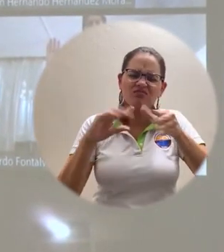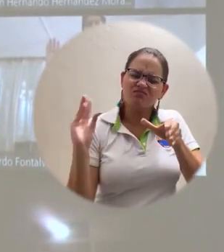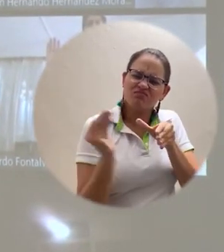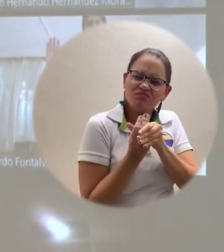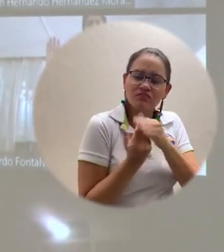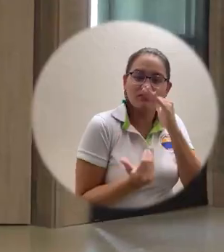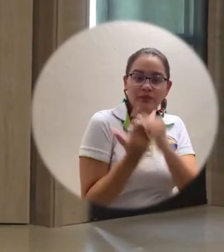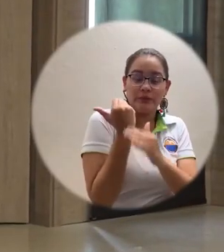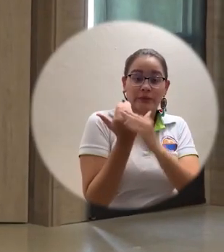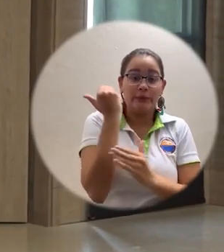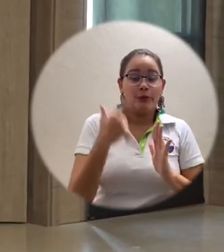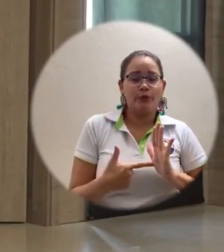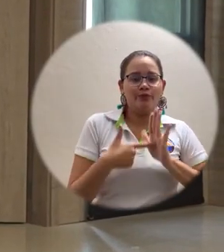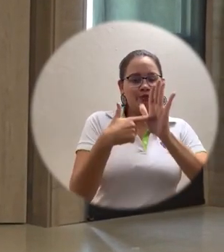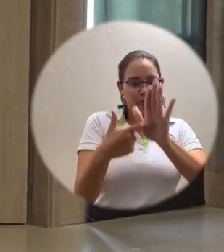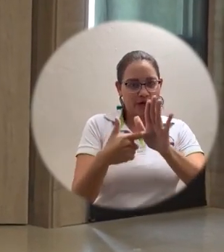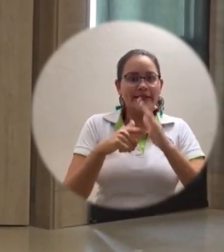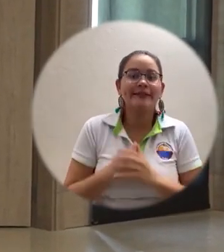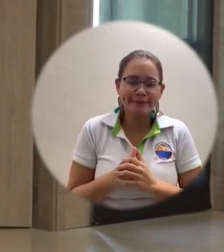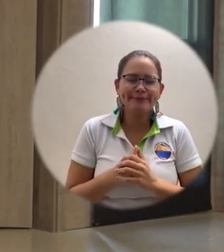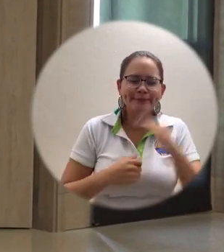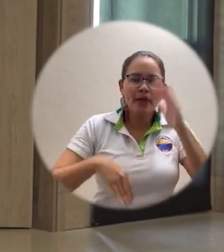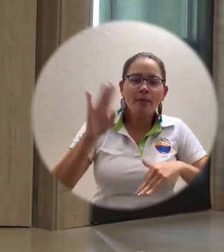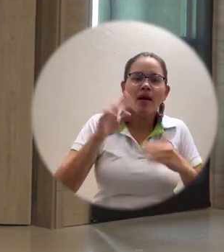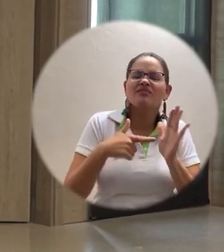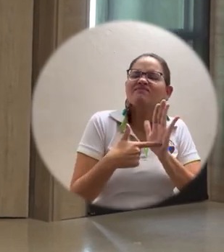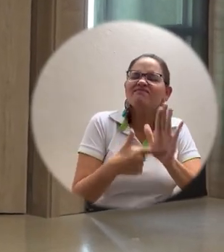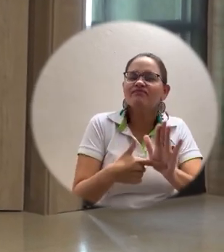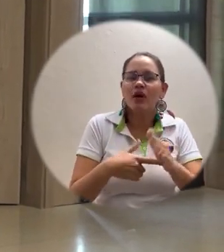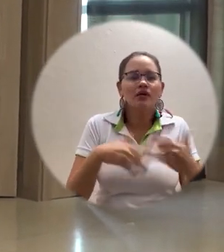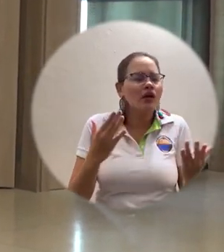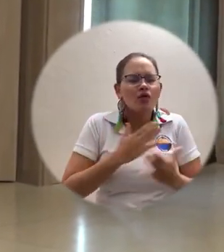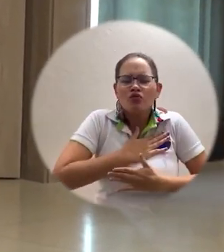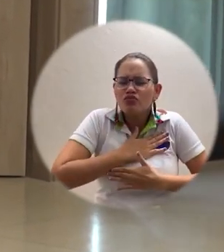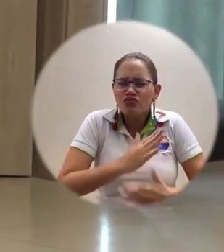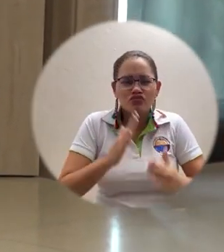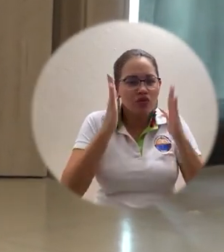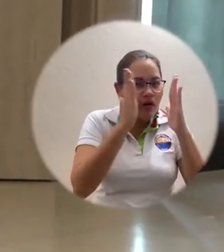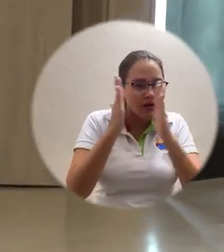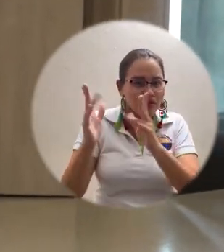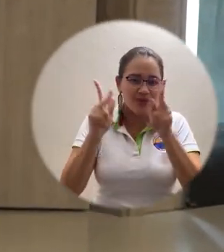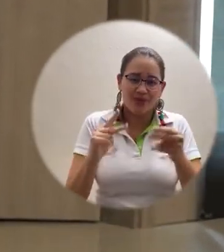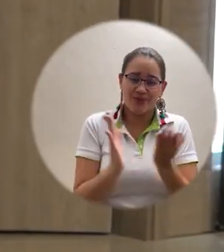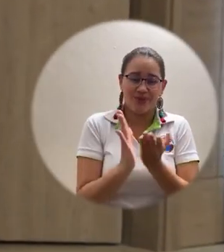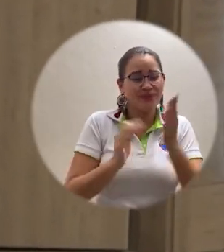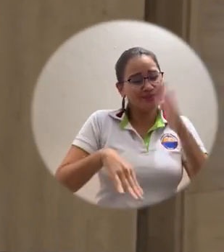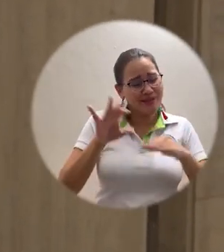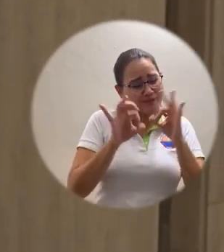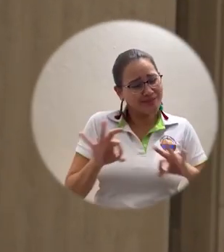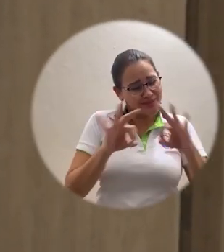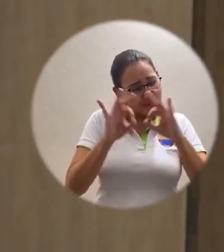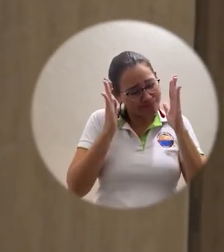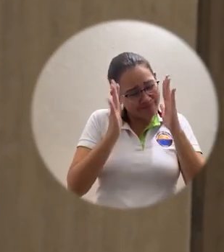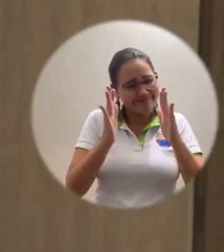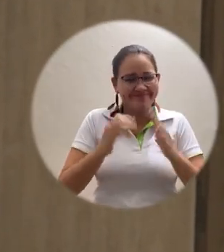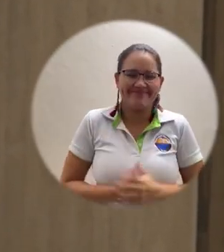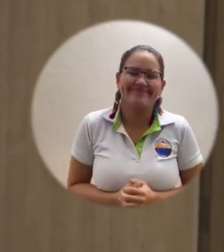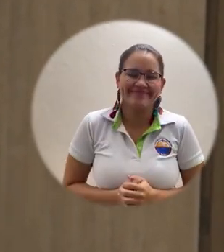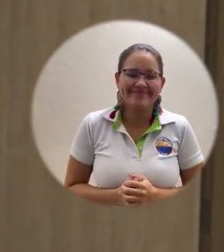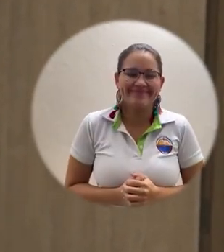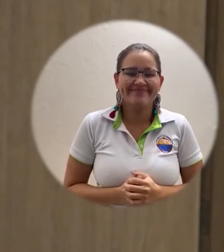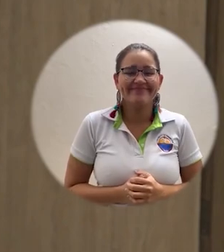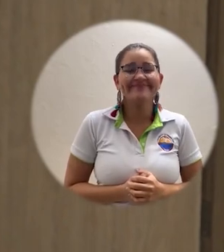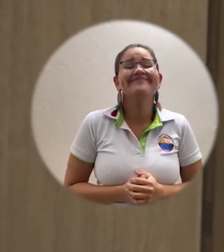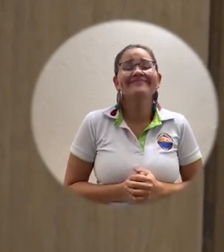dando muestras de ser una universidad incluyente e innovadora, que se ha preocupado por reiterar el apoyo incondicional a sus estudiantes, la